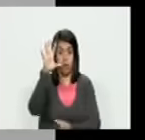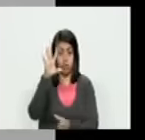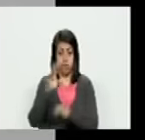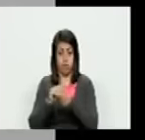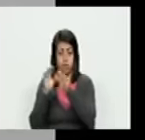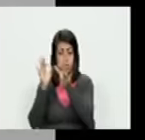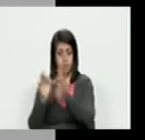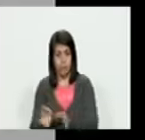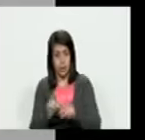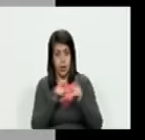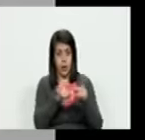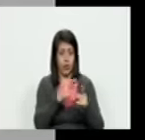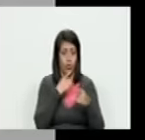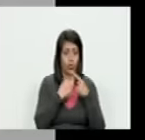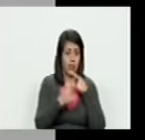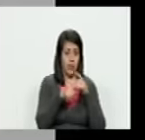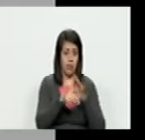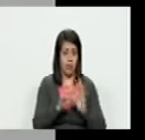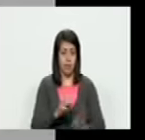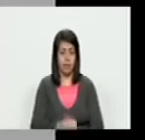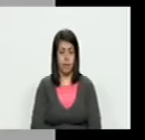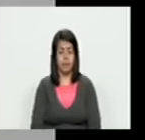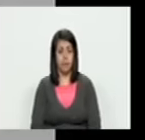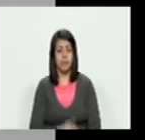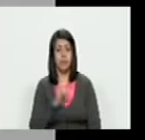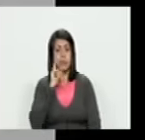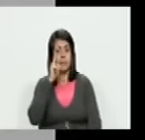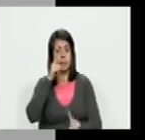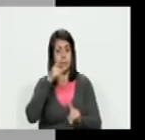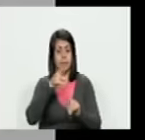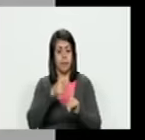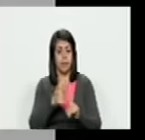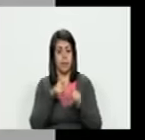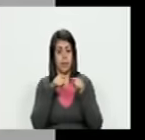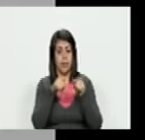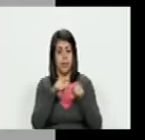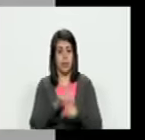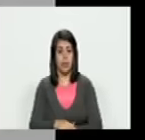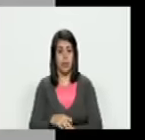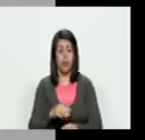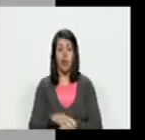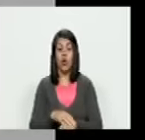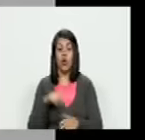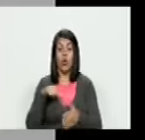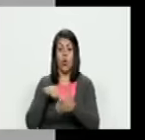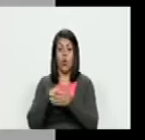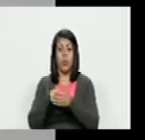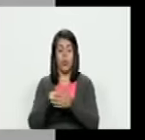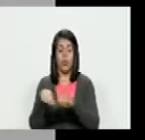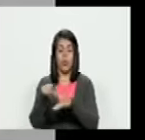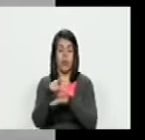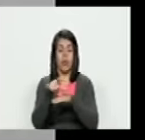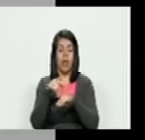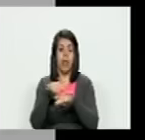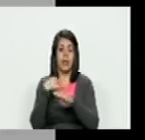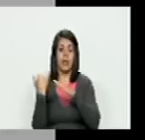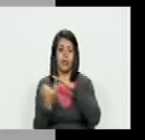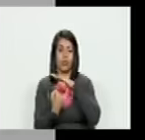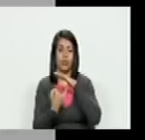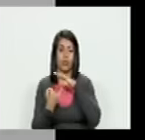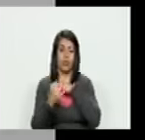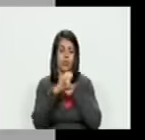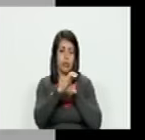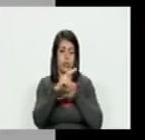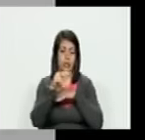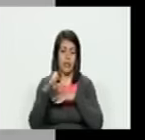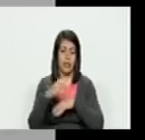oficial por lo que ellos digan ese es el propósito del PBT golpear a la institución local y ahora bien lo